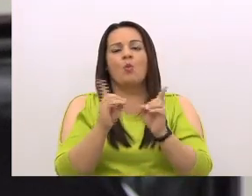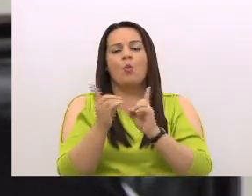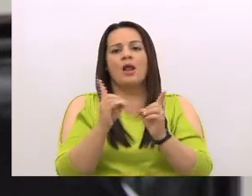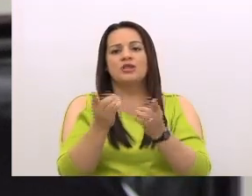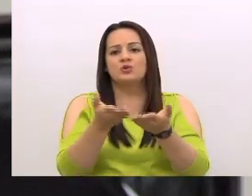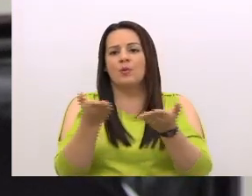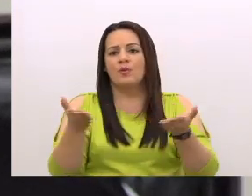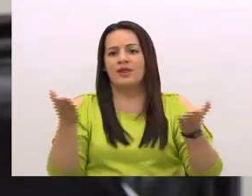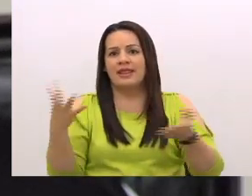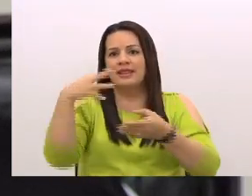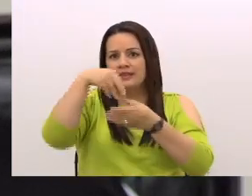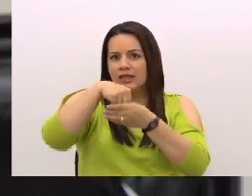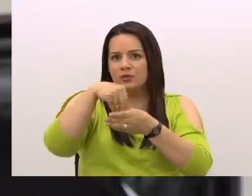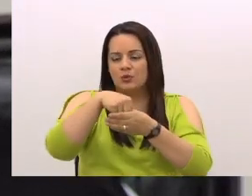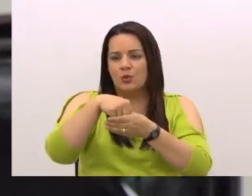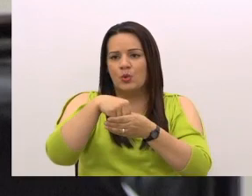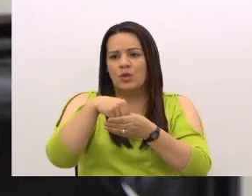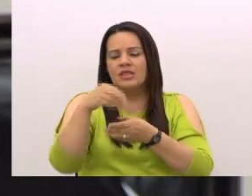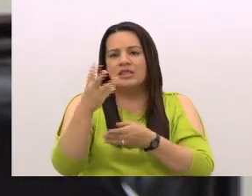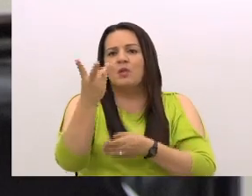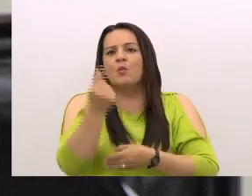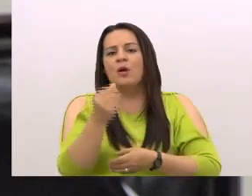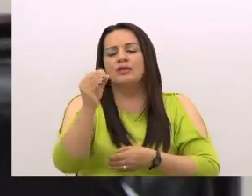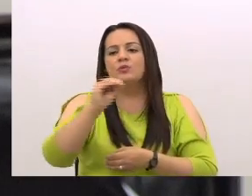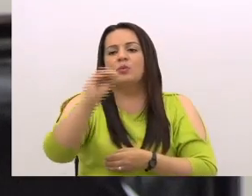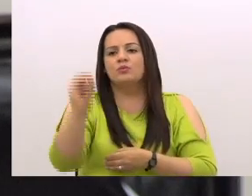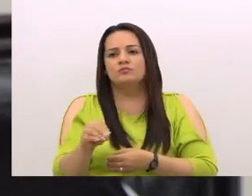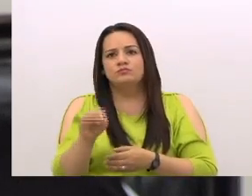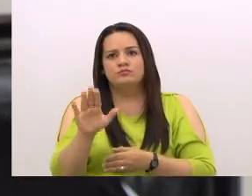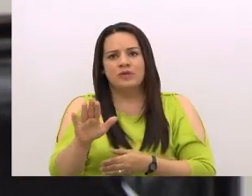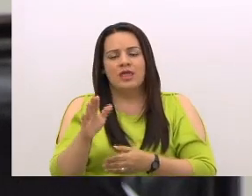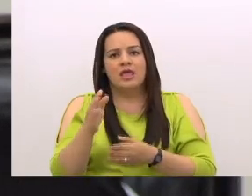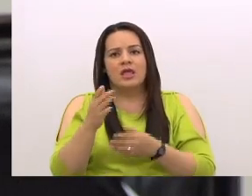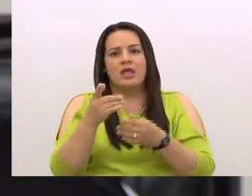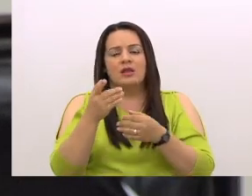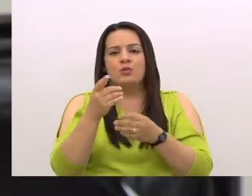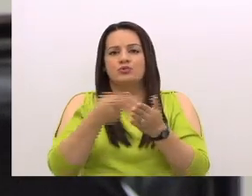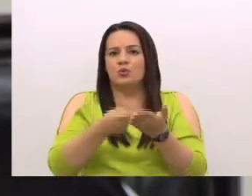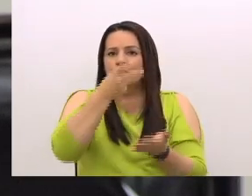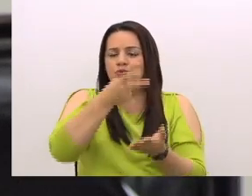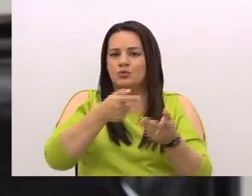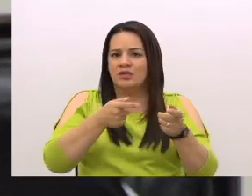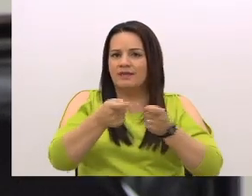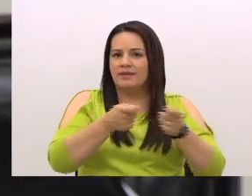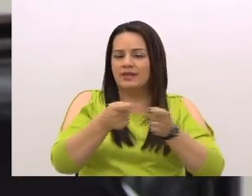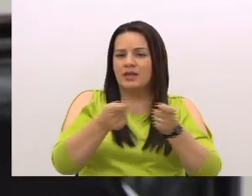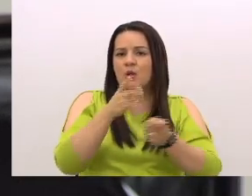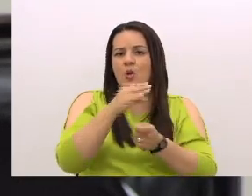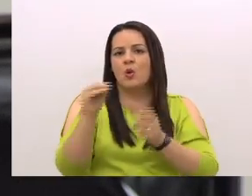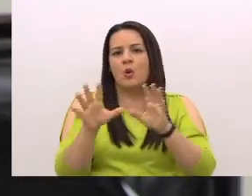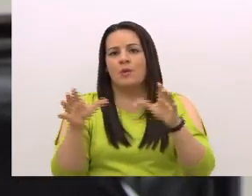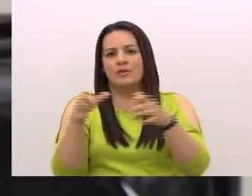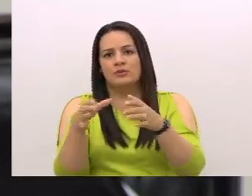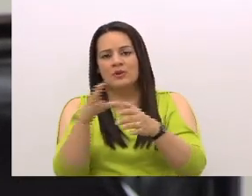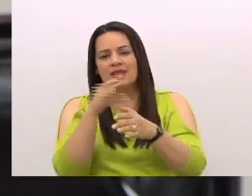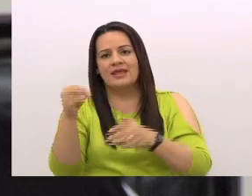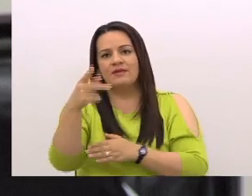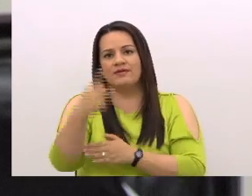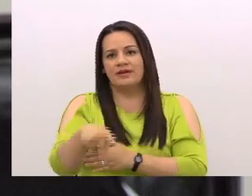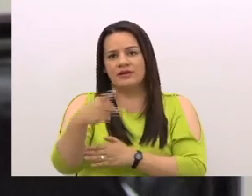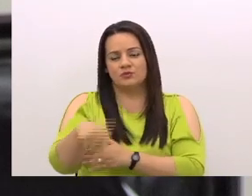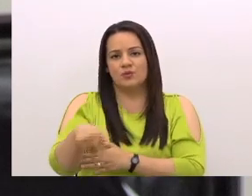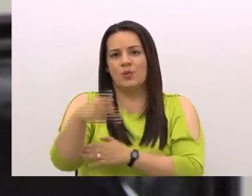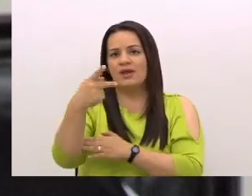diseño de la tarifa, los costos administrativos, las comisiones y el riesgo y el factor de